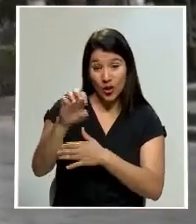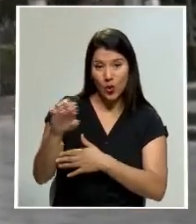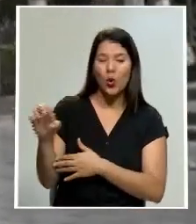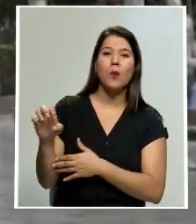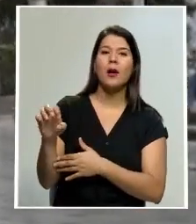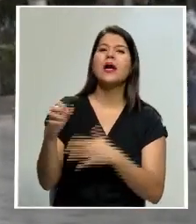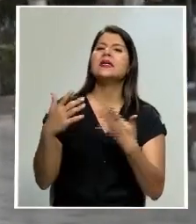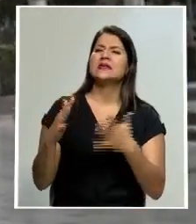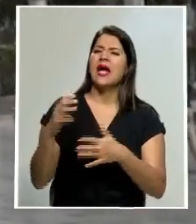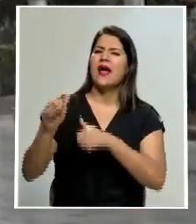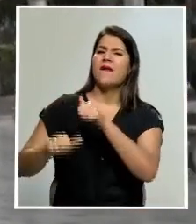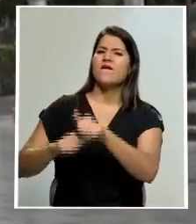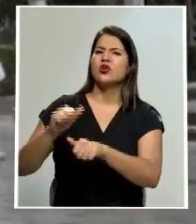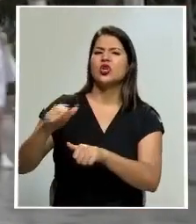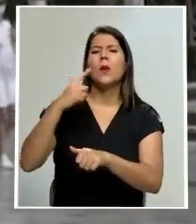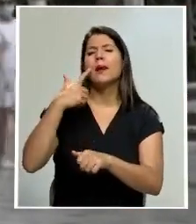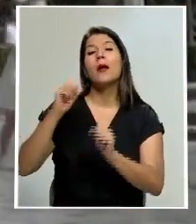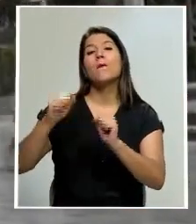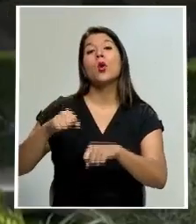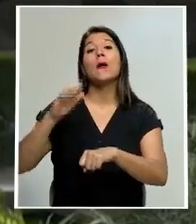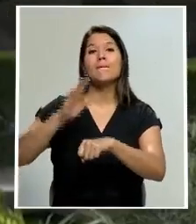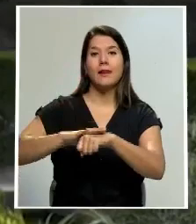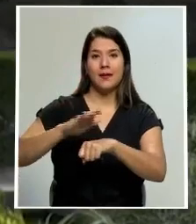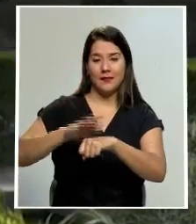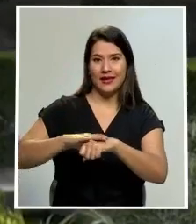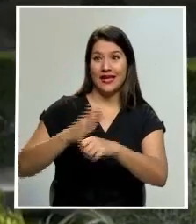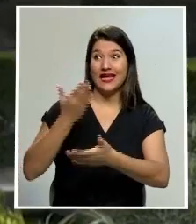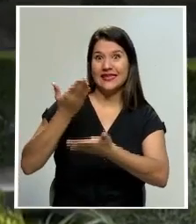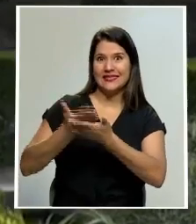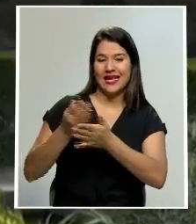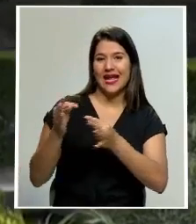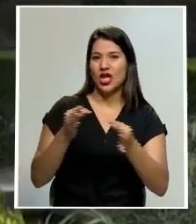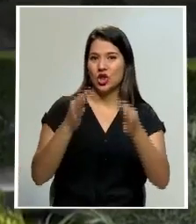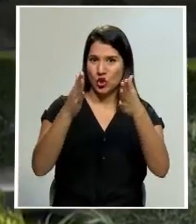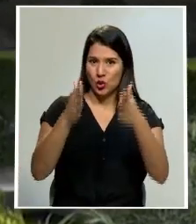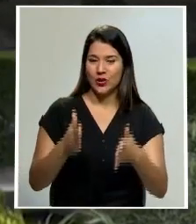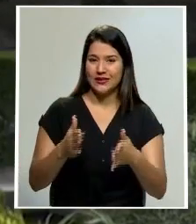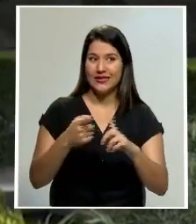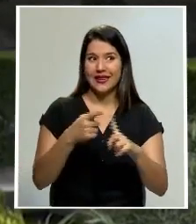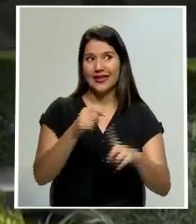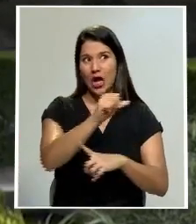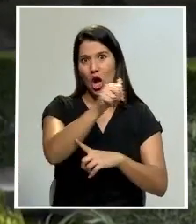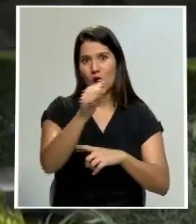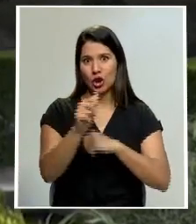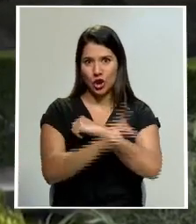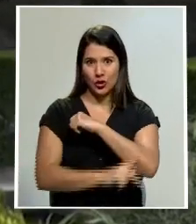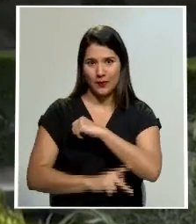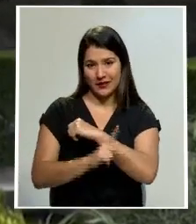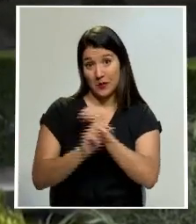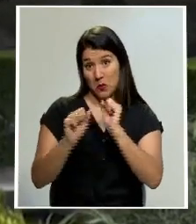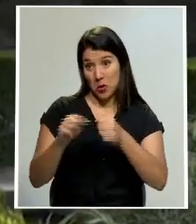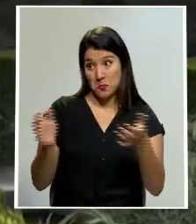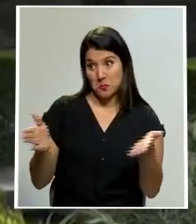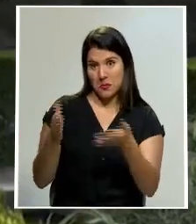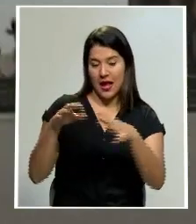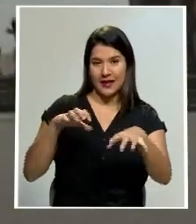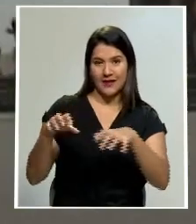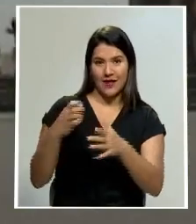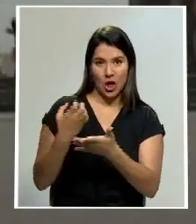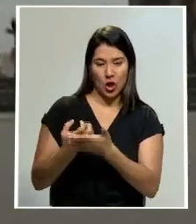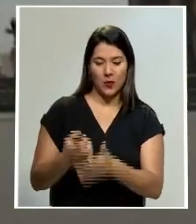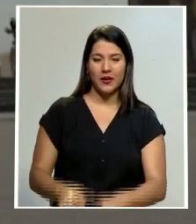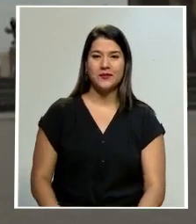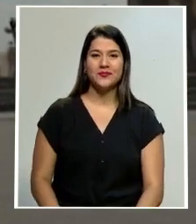han hecho un esfuerzo para permitir al menos en parte la llegada de viajeros de terceros países y así impulsar la actividad económica